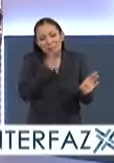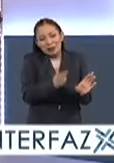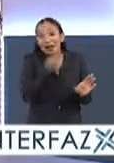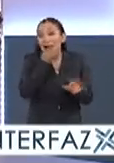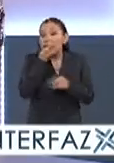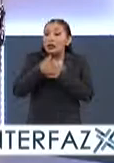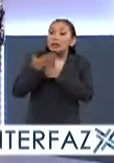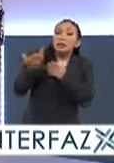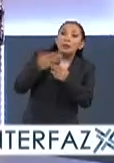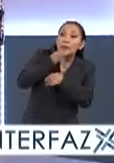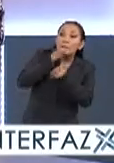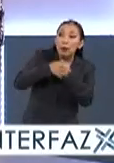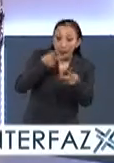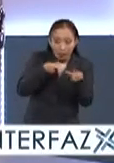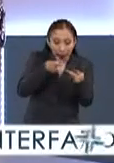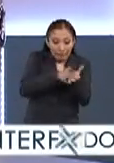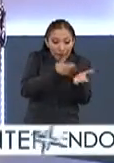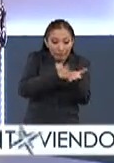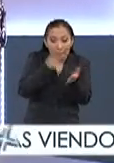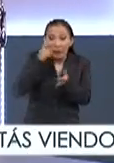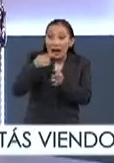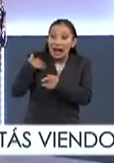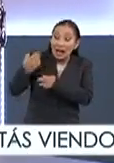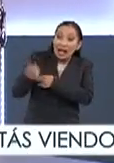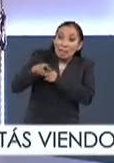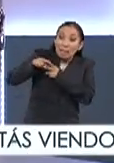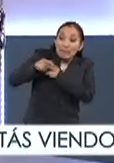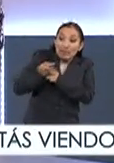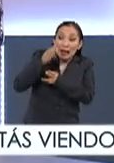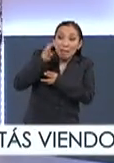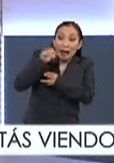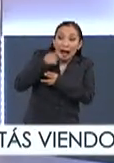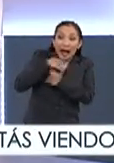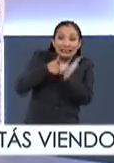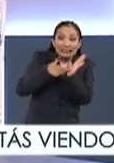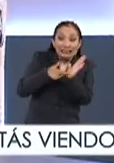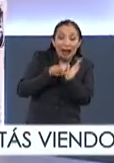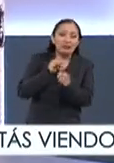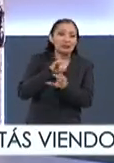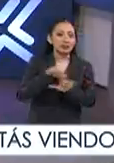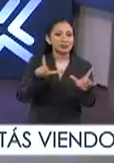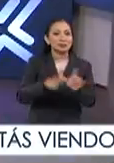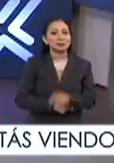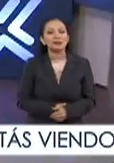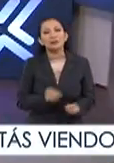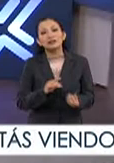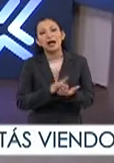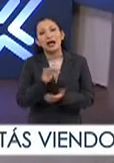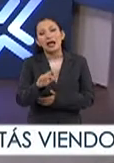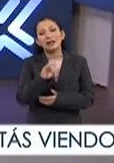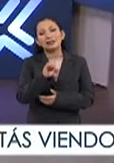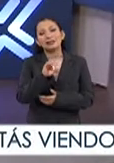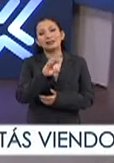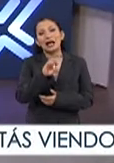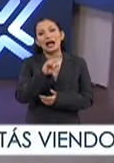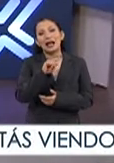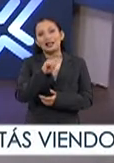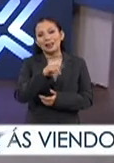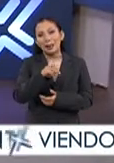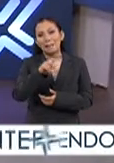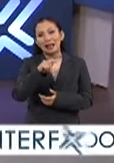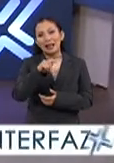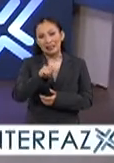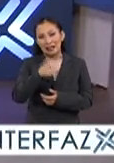las convocatorias, empezar a preparar documentos para que en el momento en el que salgan, ya estén listos. Perfecto. Pues, le agradecemos mucho a Scarlett Emiret